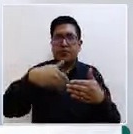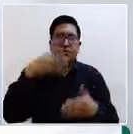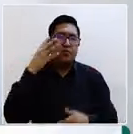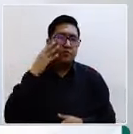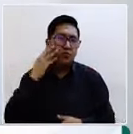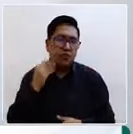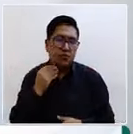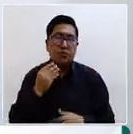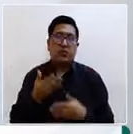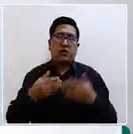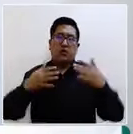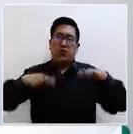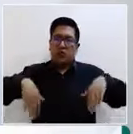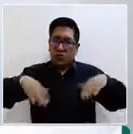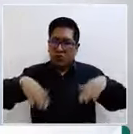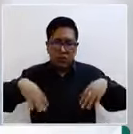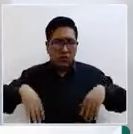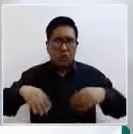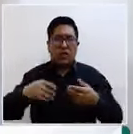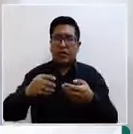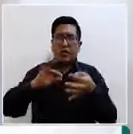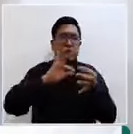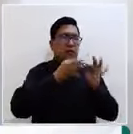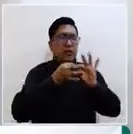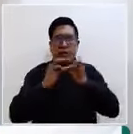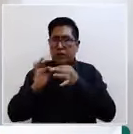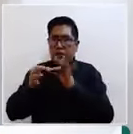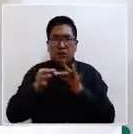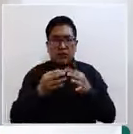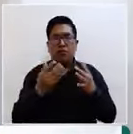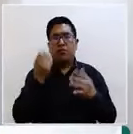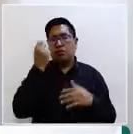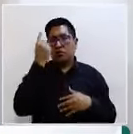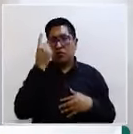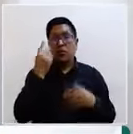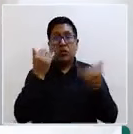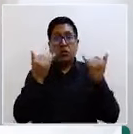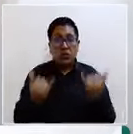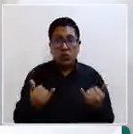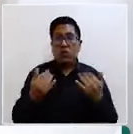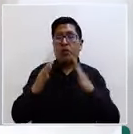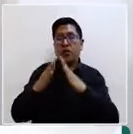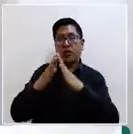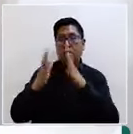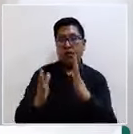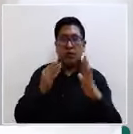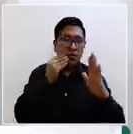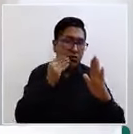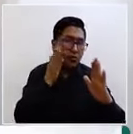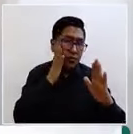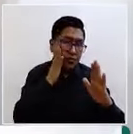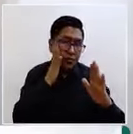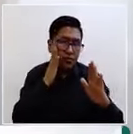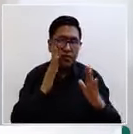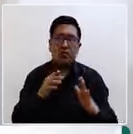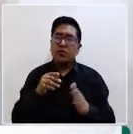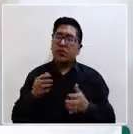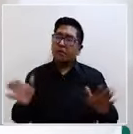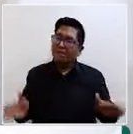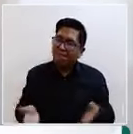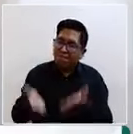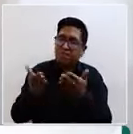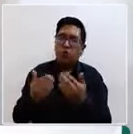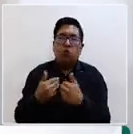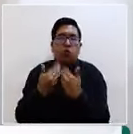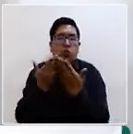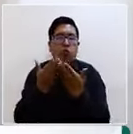esa definición hoy, pero sí buscamos y queremos para todos los que se encuentran en los centros de acogida que tengan ese sentido, que tengan